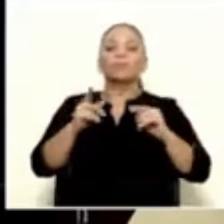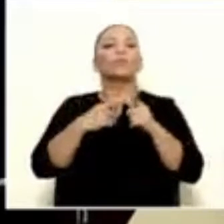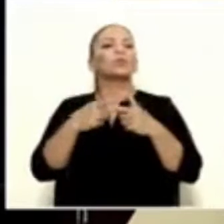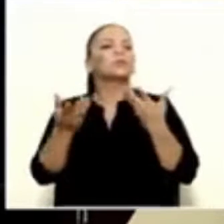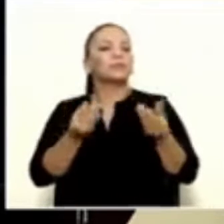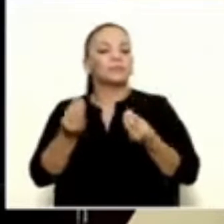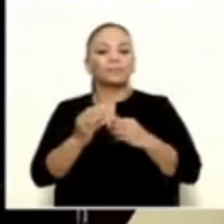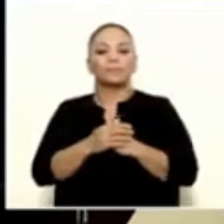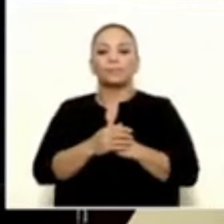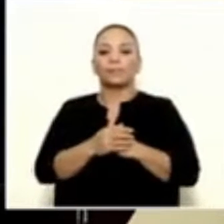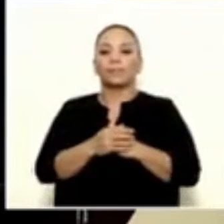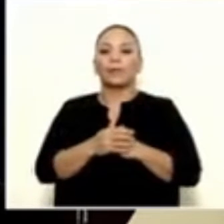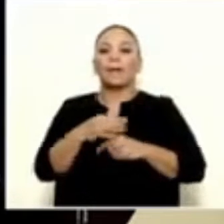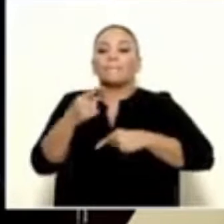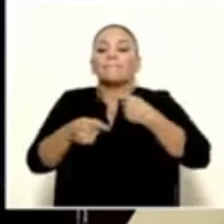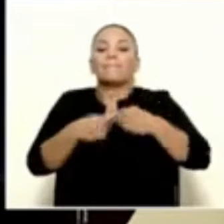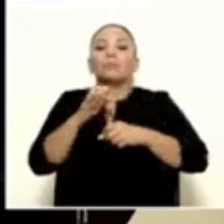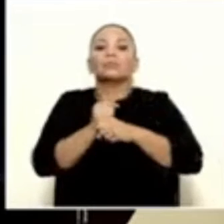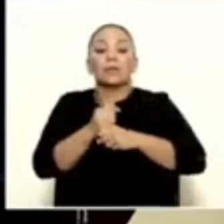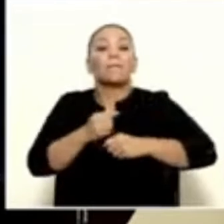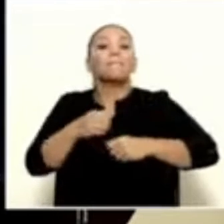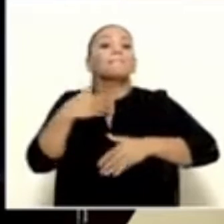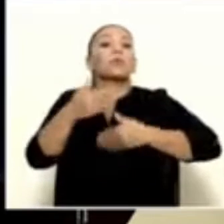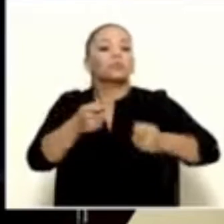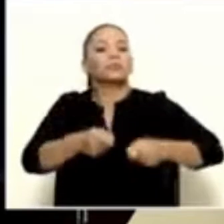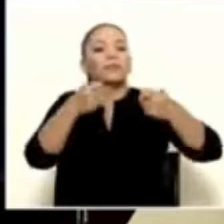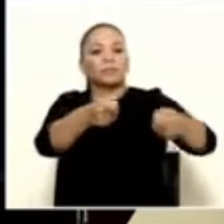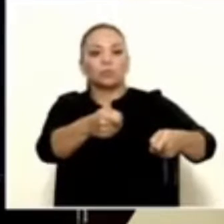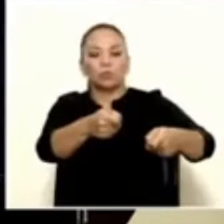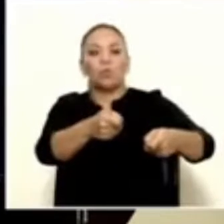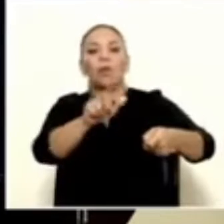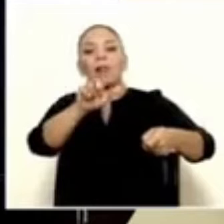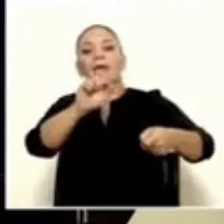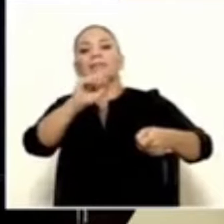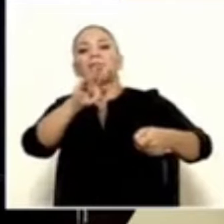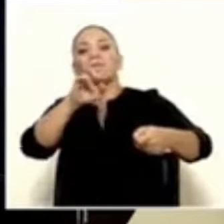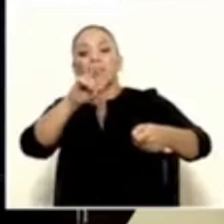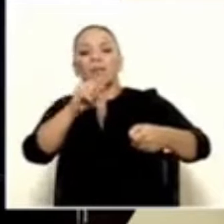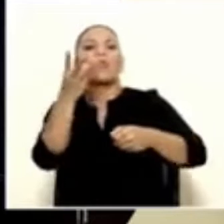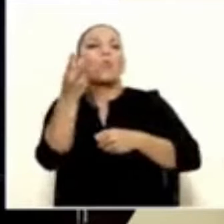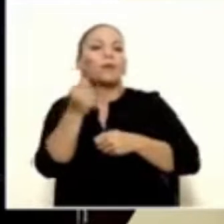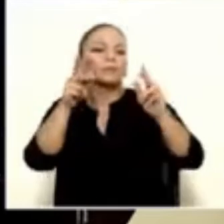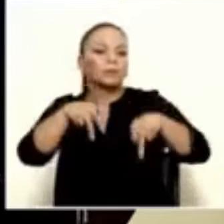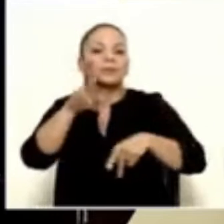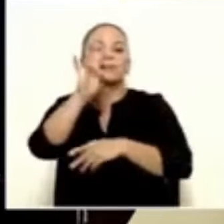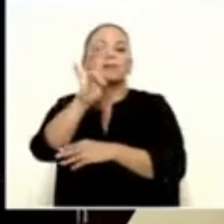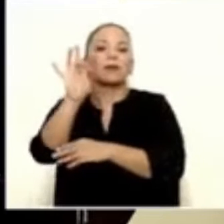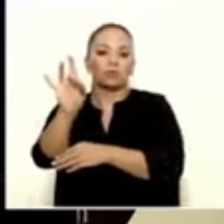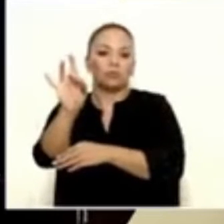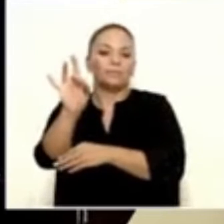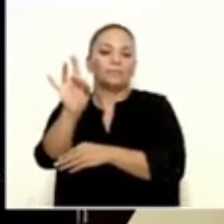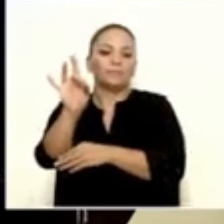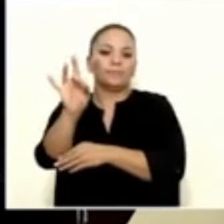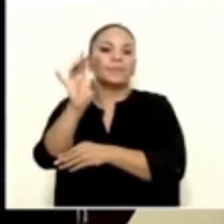presentar un proceso de lesividad contra 78 personas que